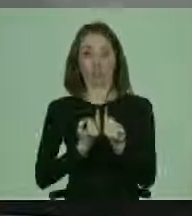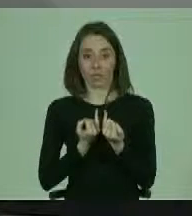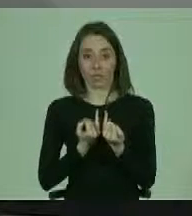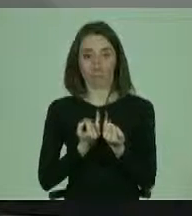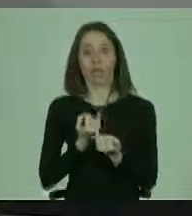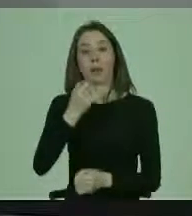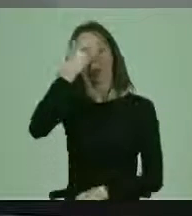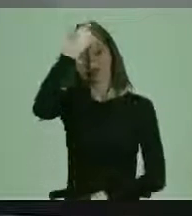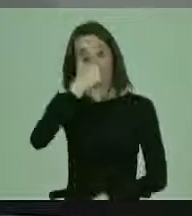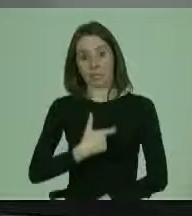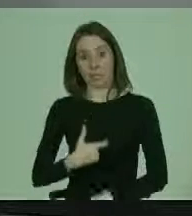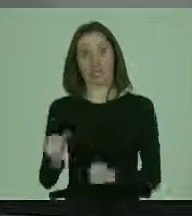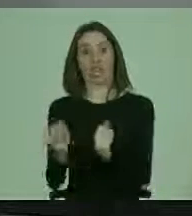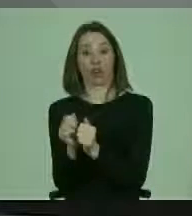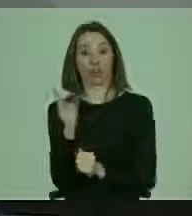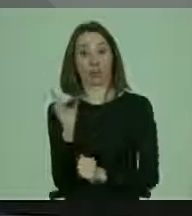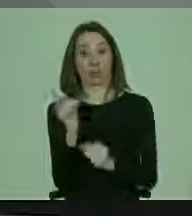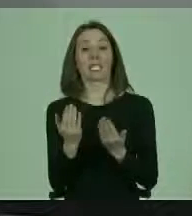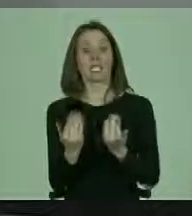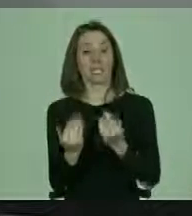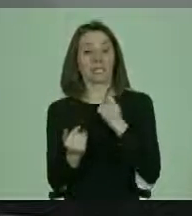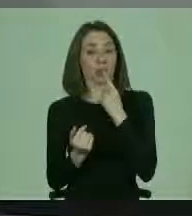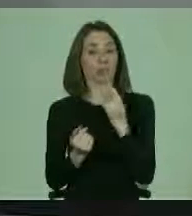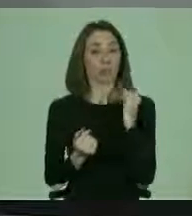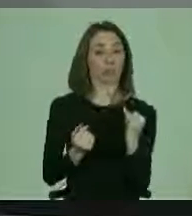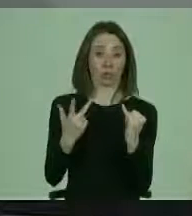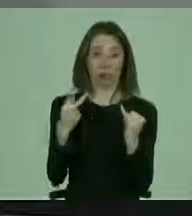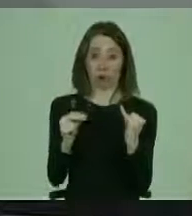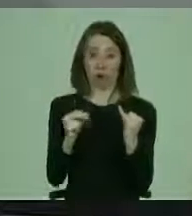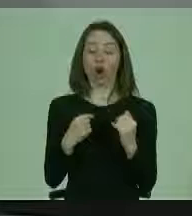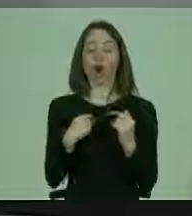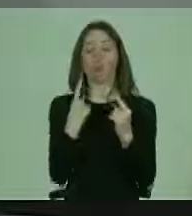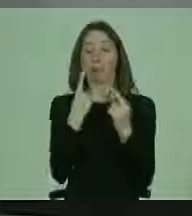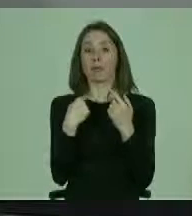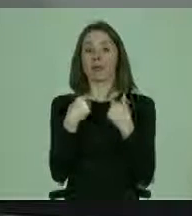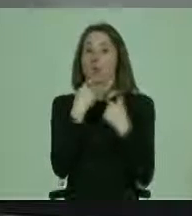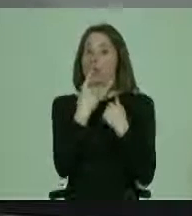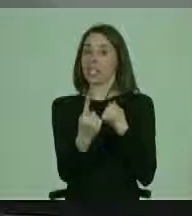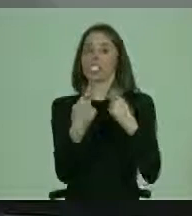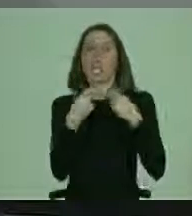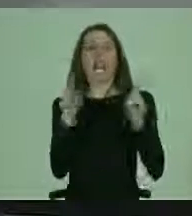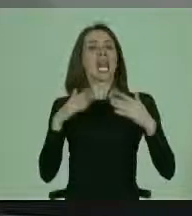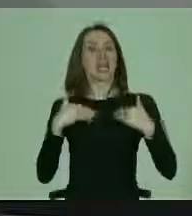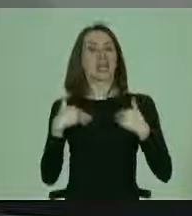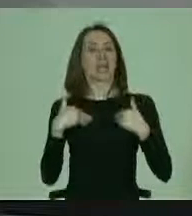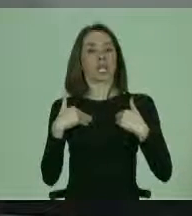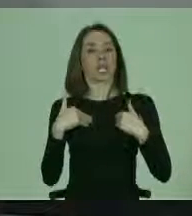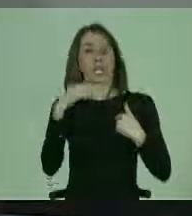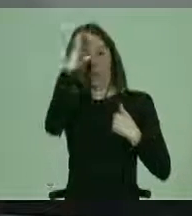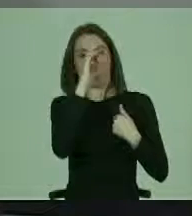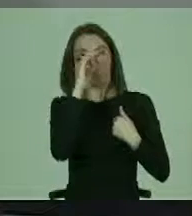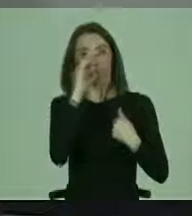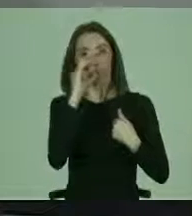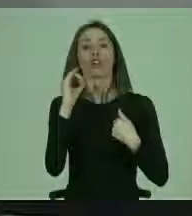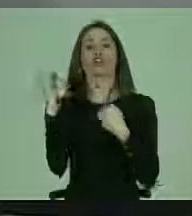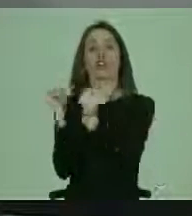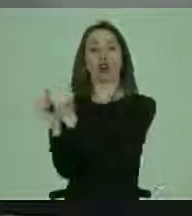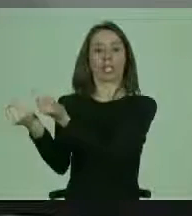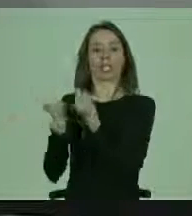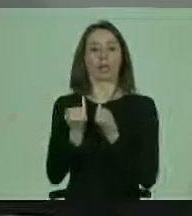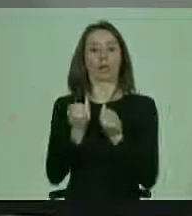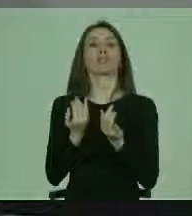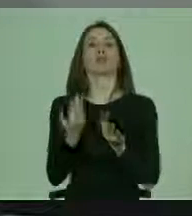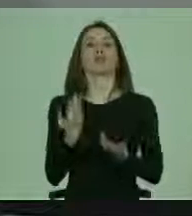discapacidad requiere manifestar su consentimiento libre e informado para cualquier situación que tenga que ver con su